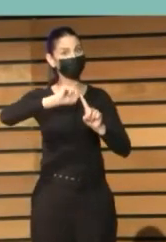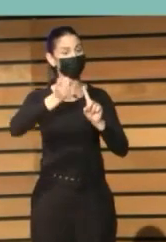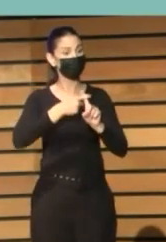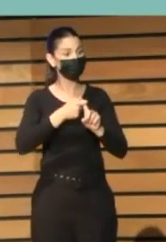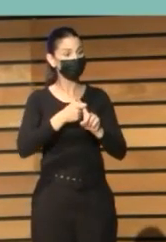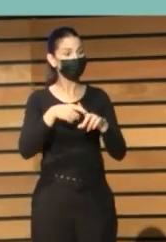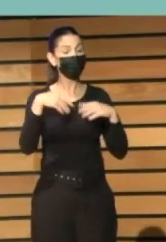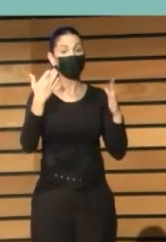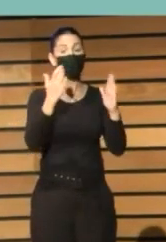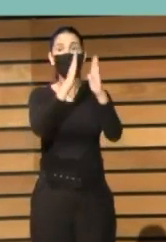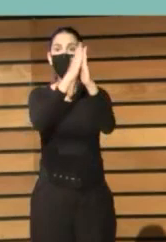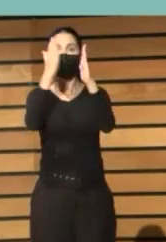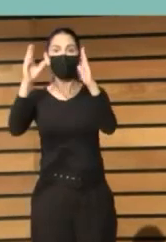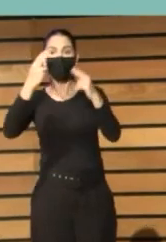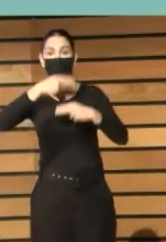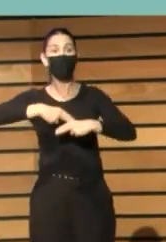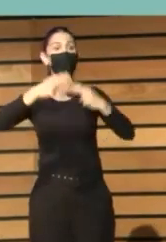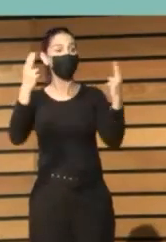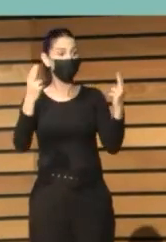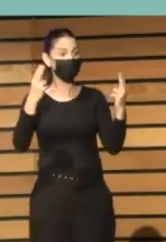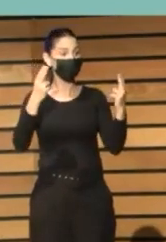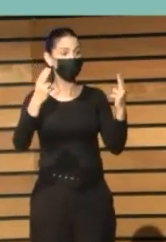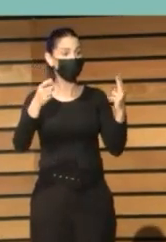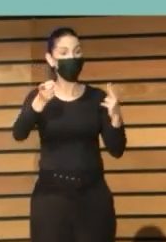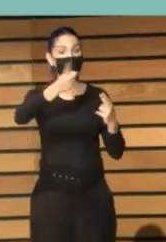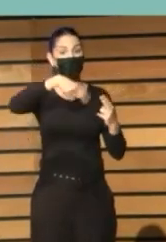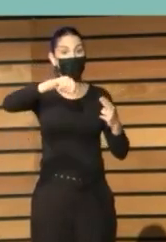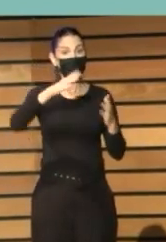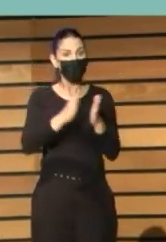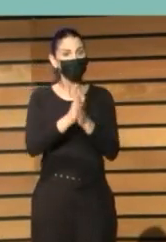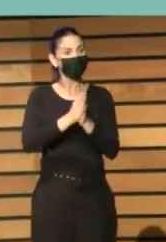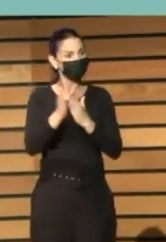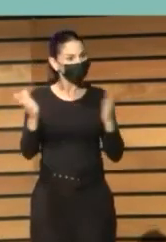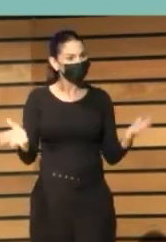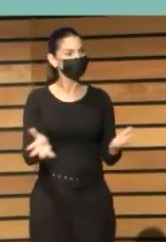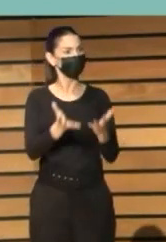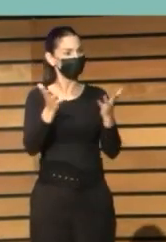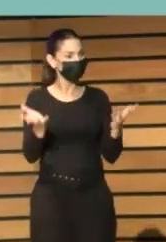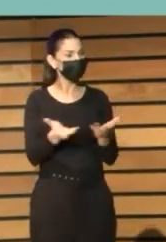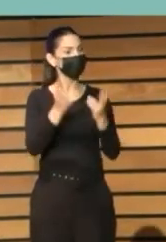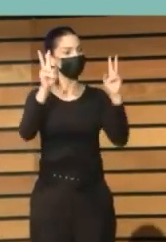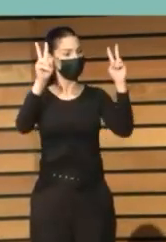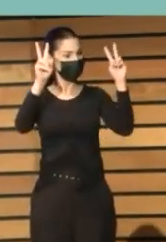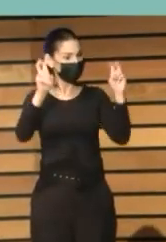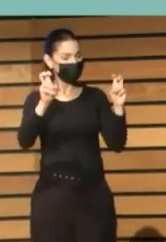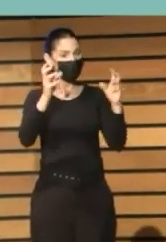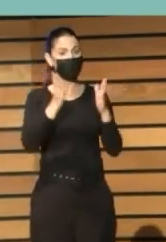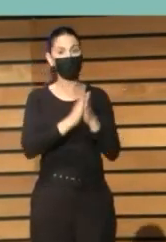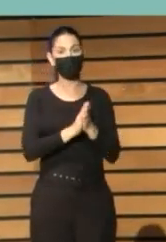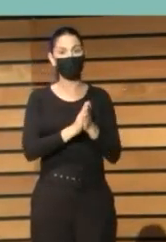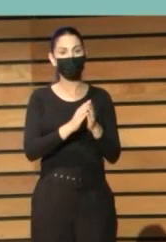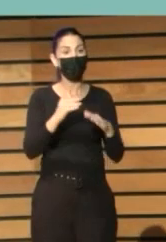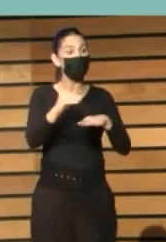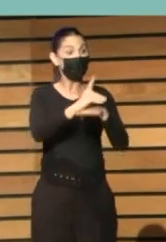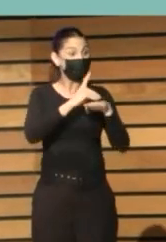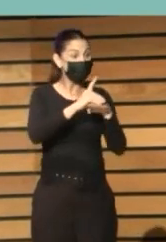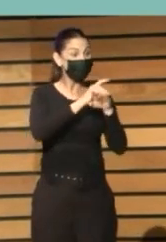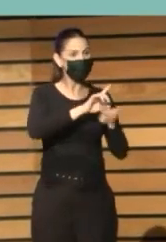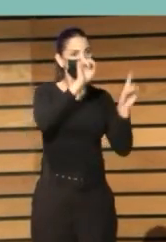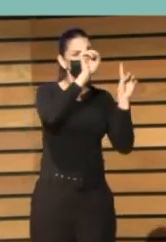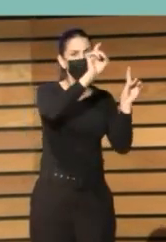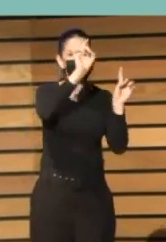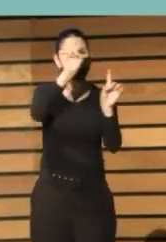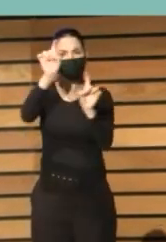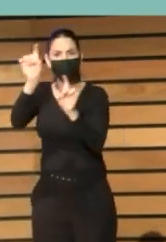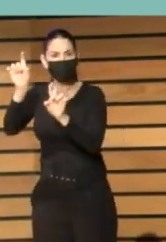Red Española de Bibliotecas Públicas como un punto de impulso y de potenciación de las actuaciones de alfabetización digital que ya se vienen desarrollando